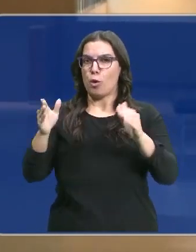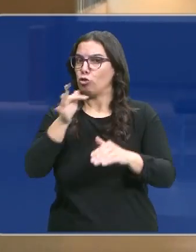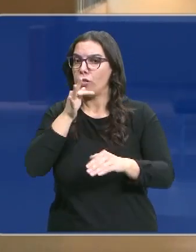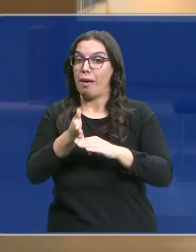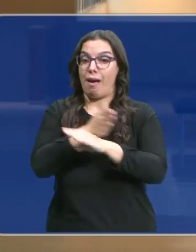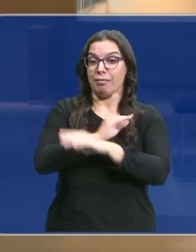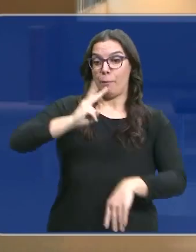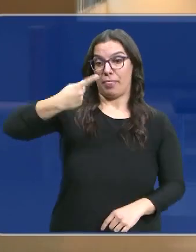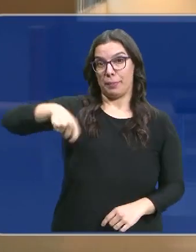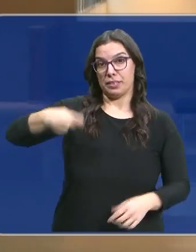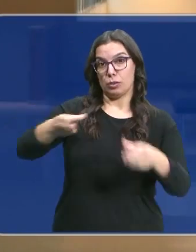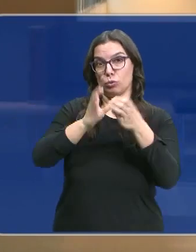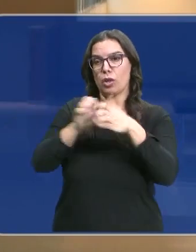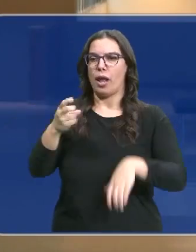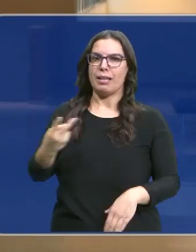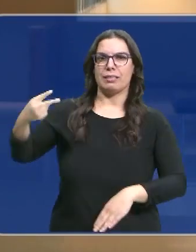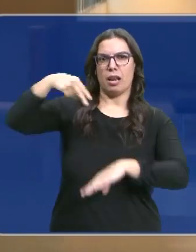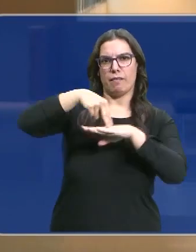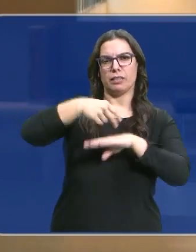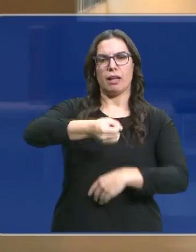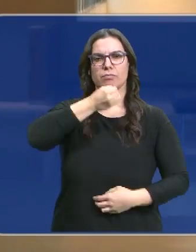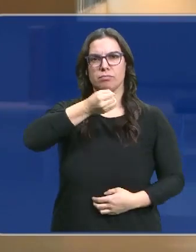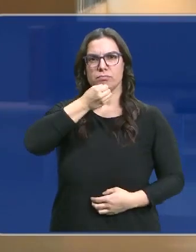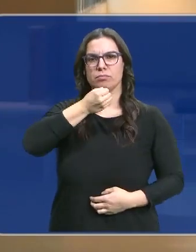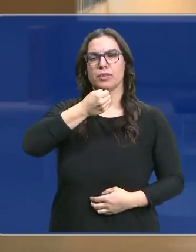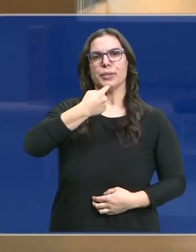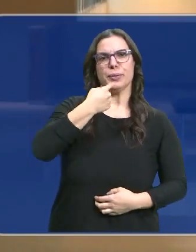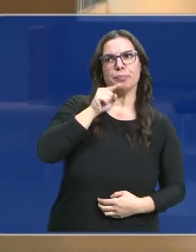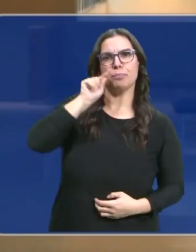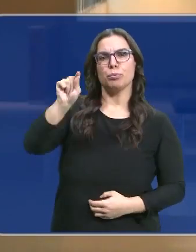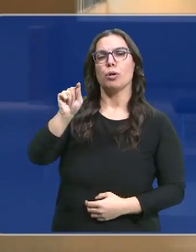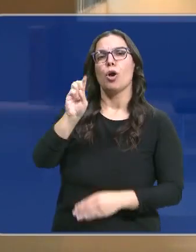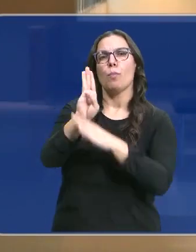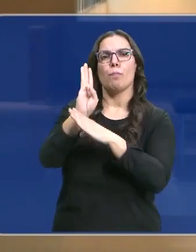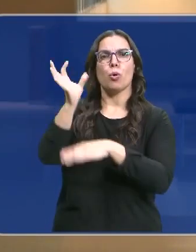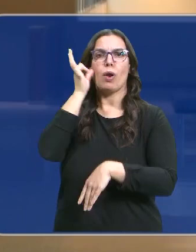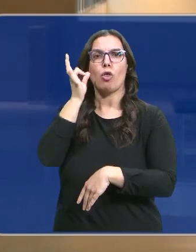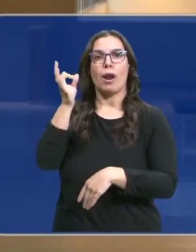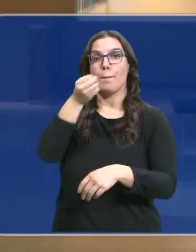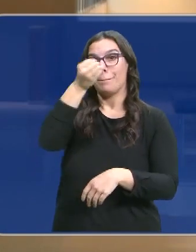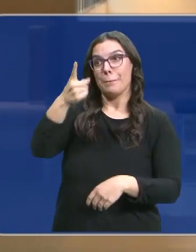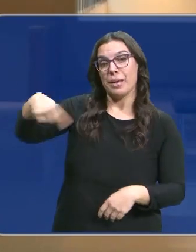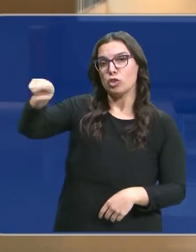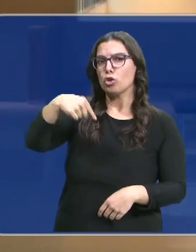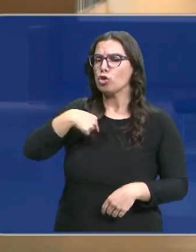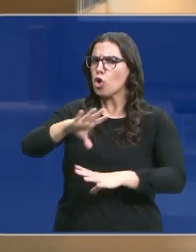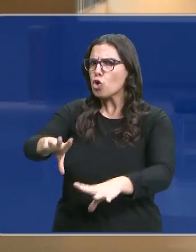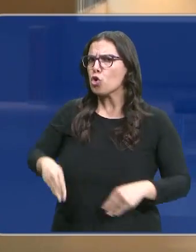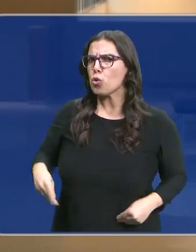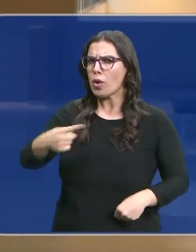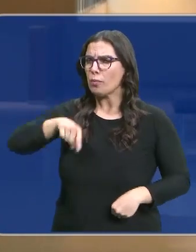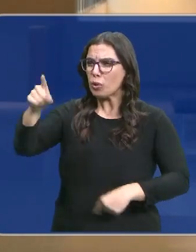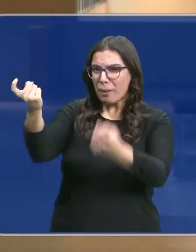Cuando el vicepresidente de la Junta se ha levantado, ha tomado la palabra y se ha dirigido a las procuradoras socialistas y les ha dicho que no acepta